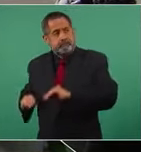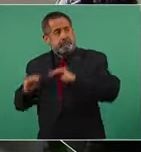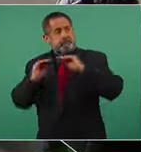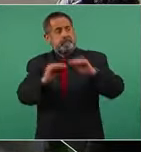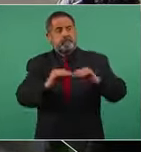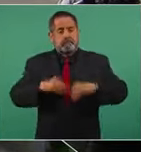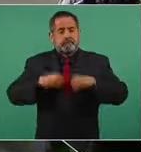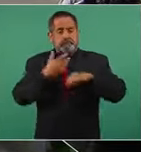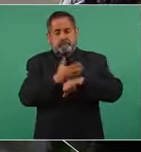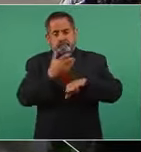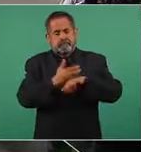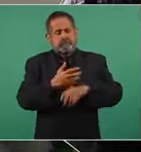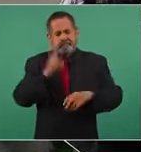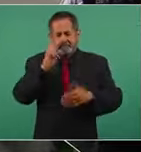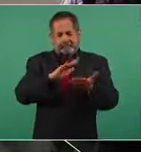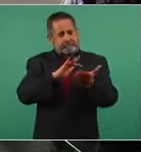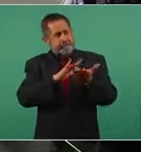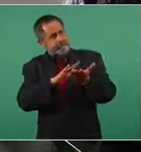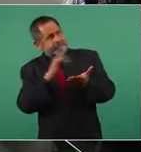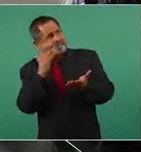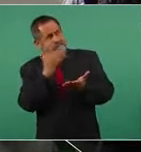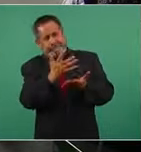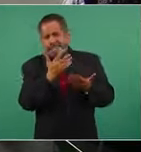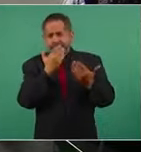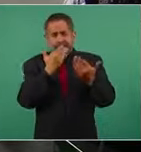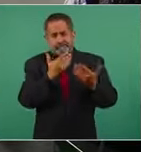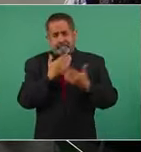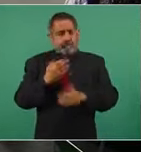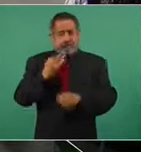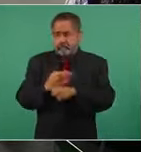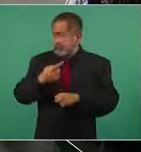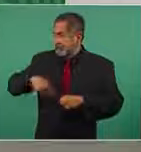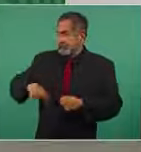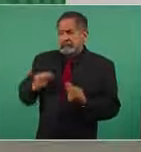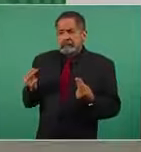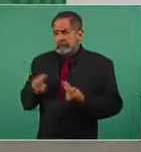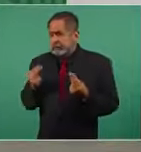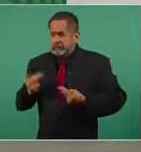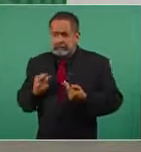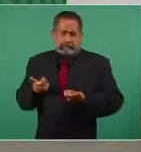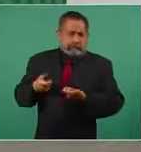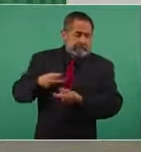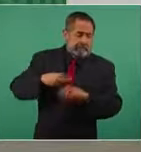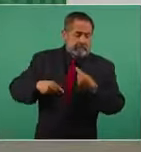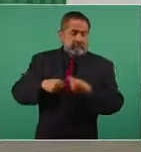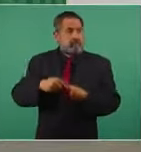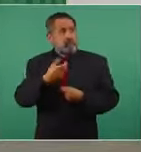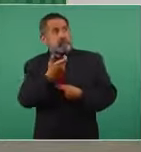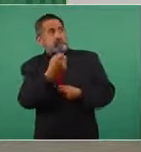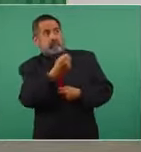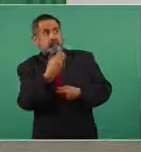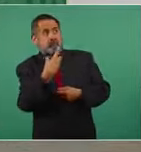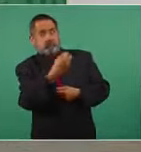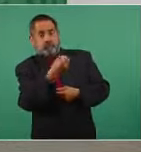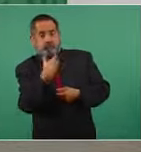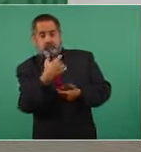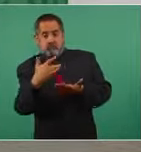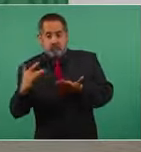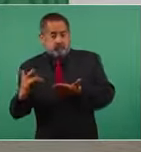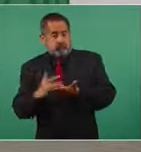Muchas gracias, porque ahora que más los necesitamos, más están apoyando.